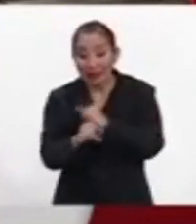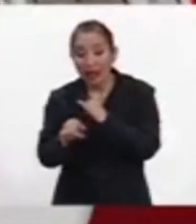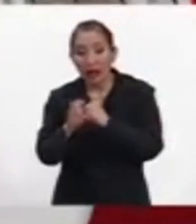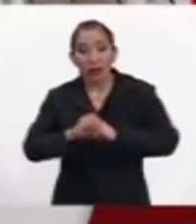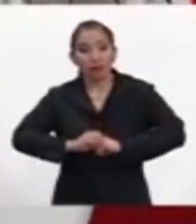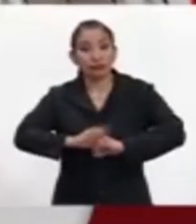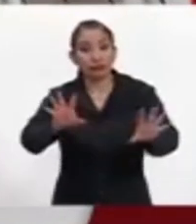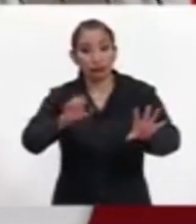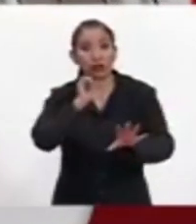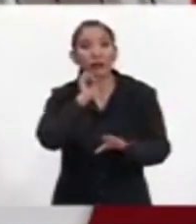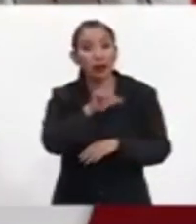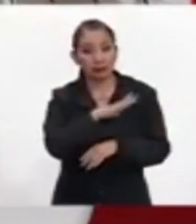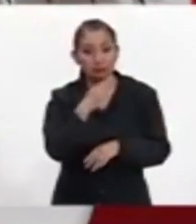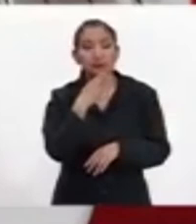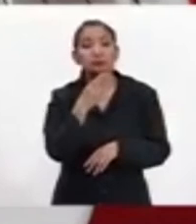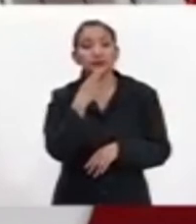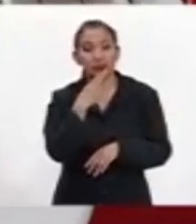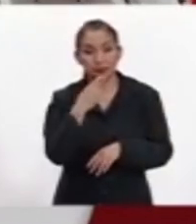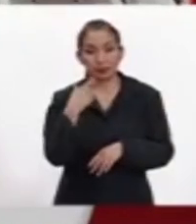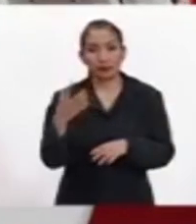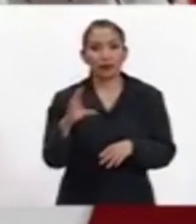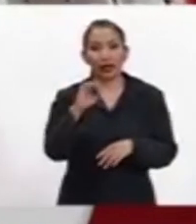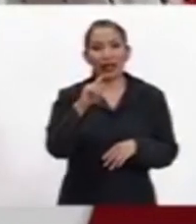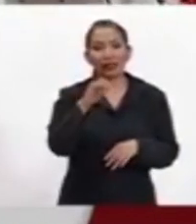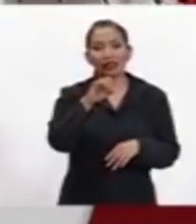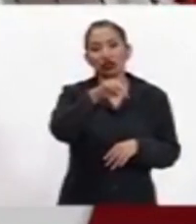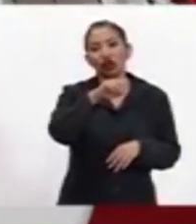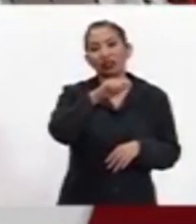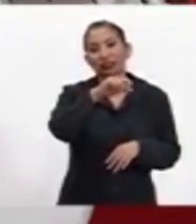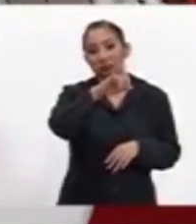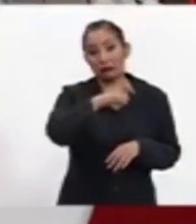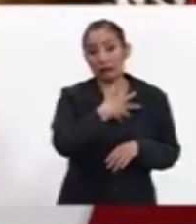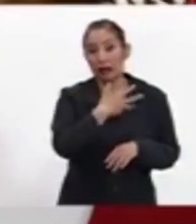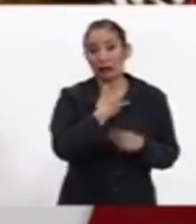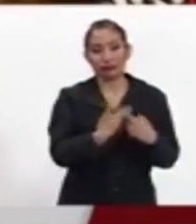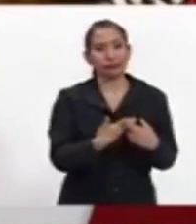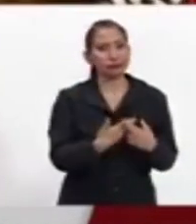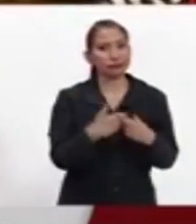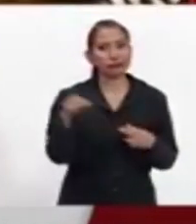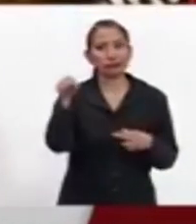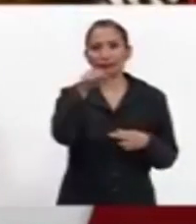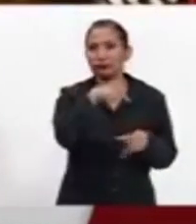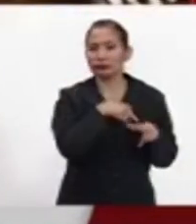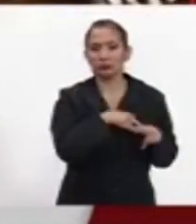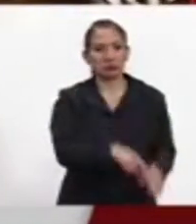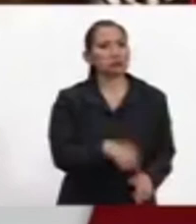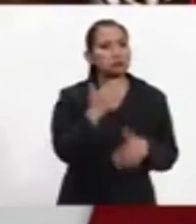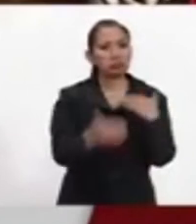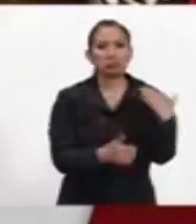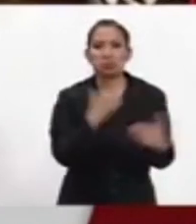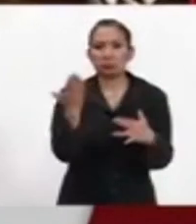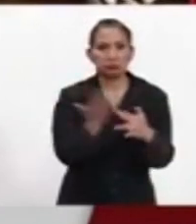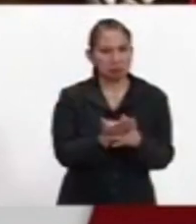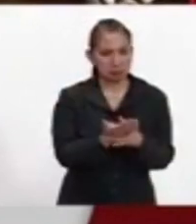muchas, que son nuestros usuarios también, nuestros clientes. Entonces Notimex tiene para mantenerse una